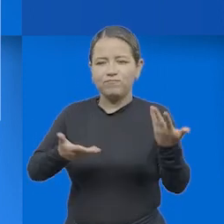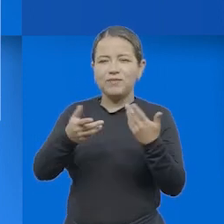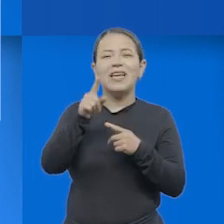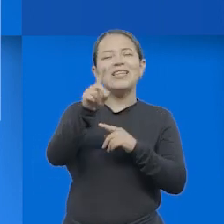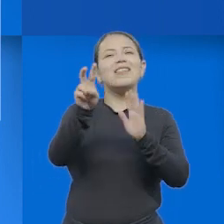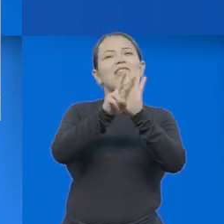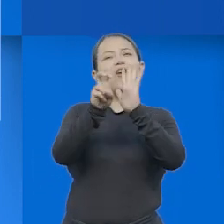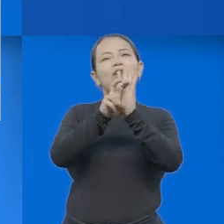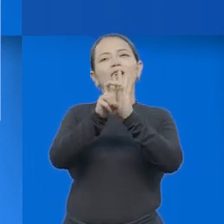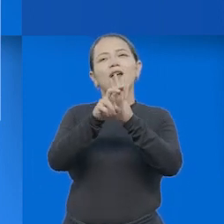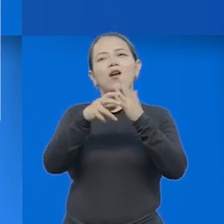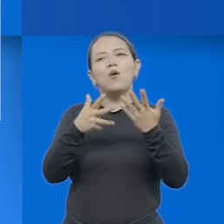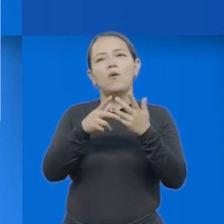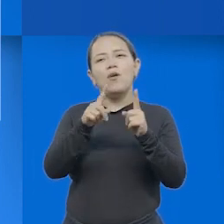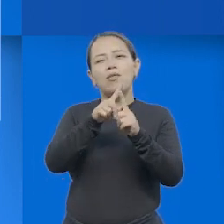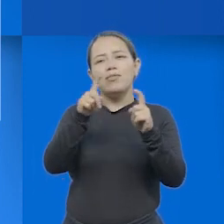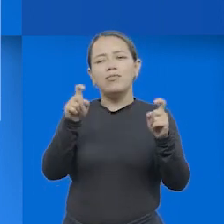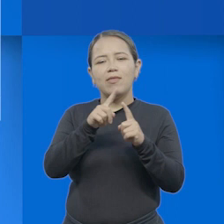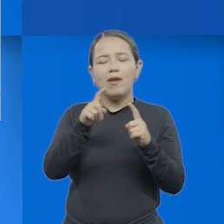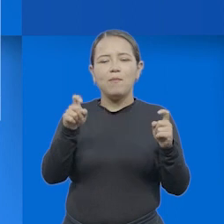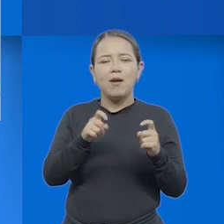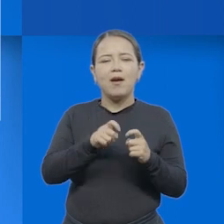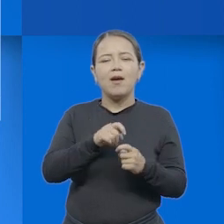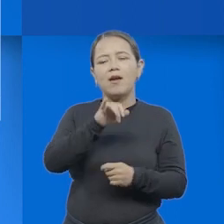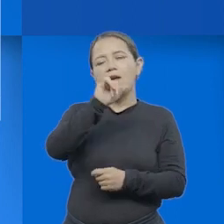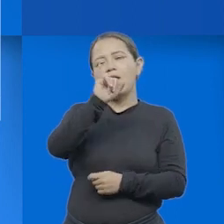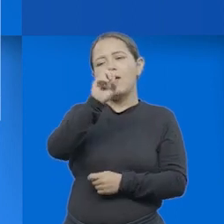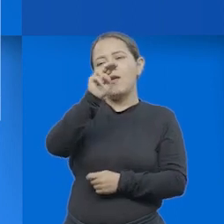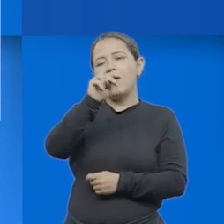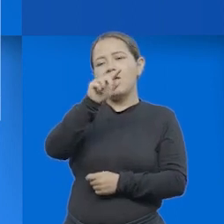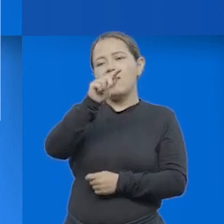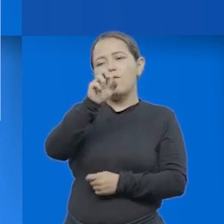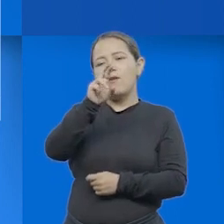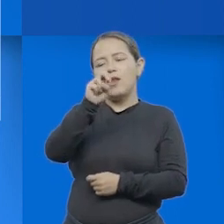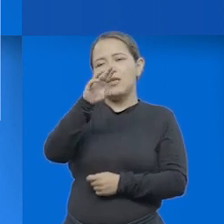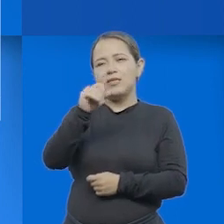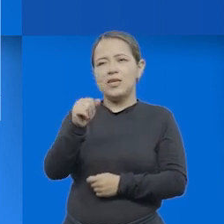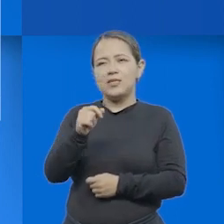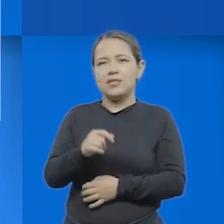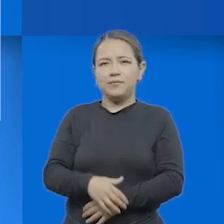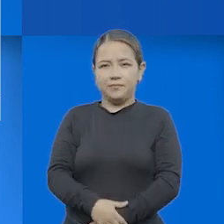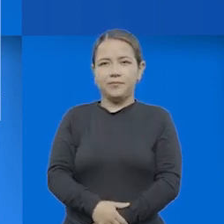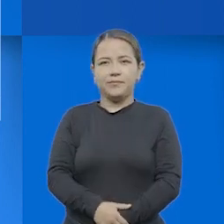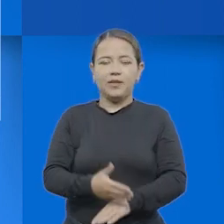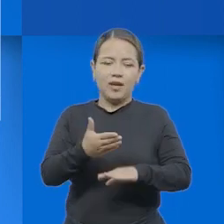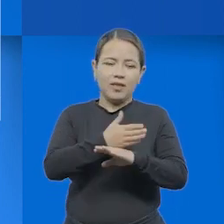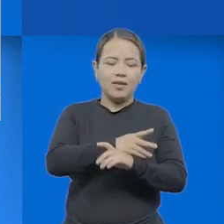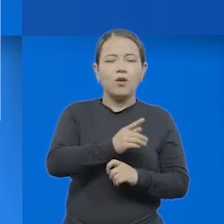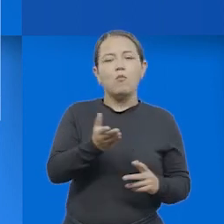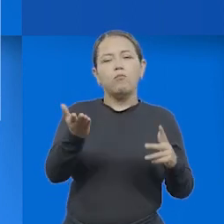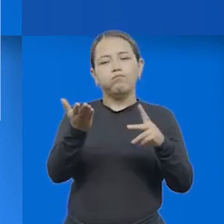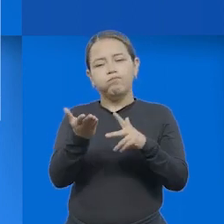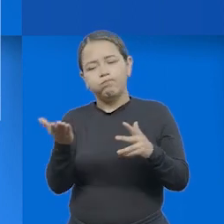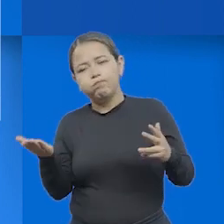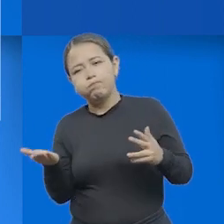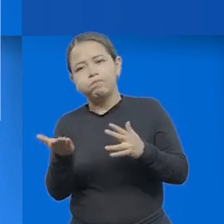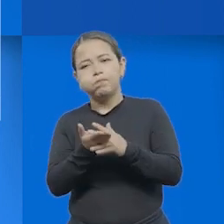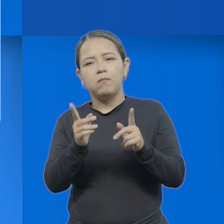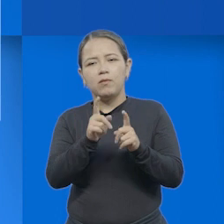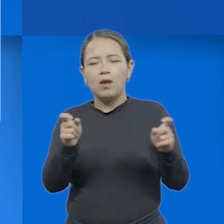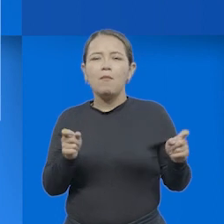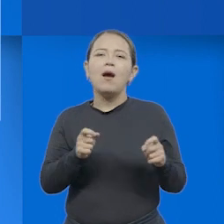sería esta parte teórica que tiene que ver con las inferencias, dado que ustedes con el corto del almuerzo hacen un